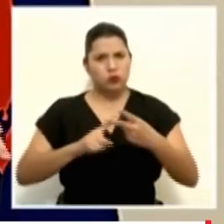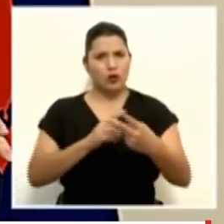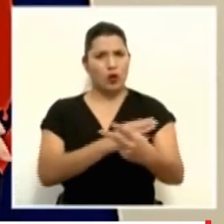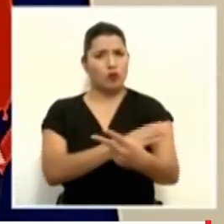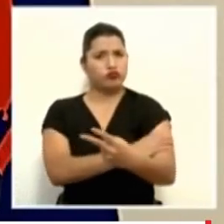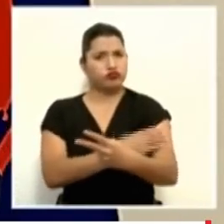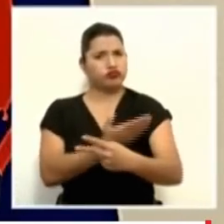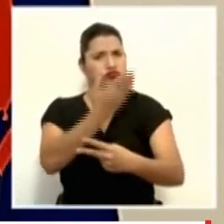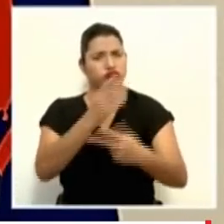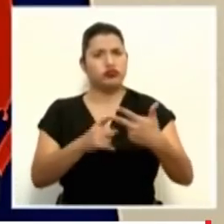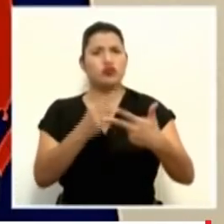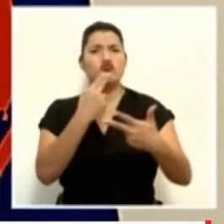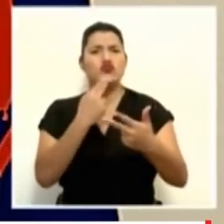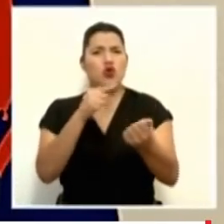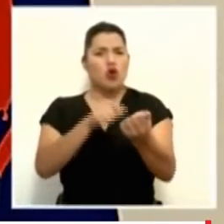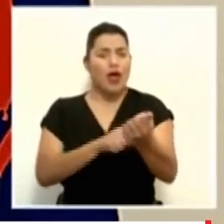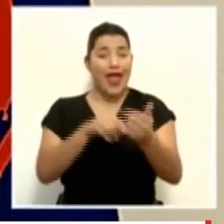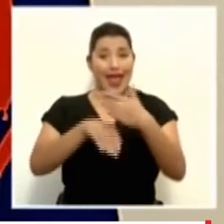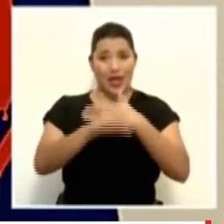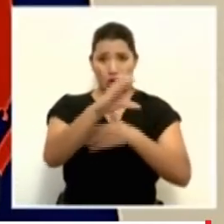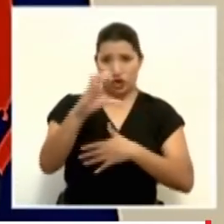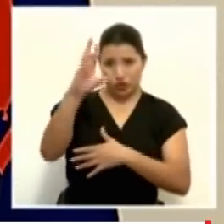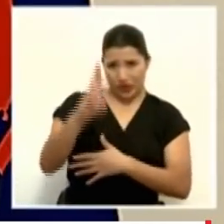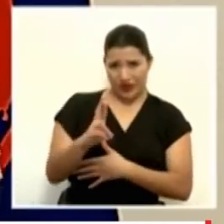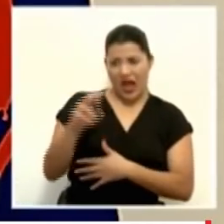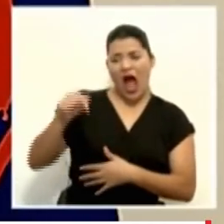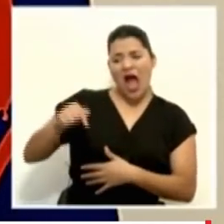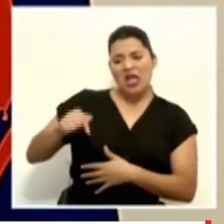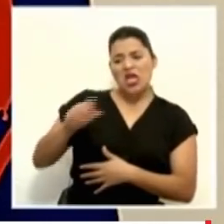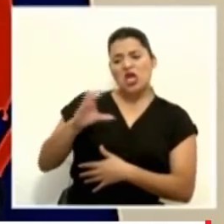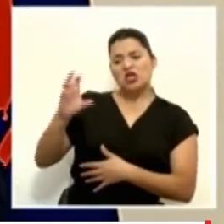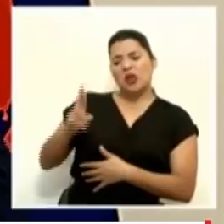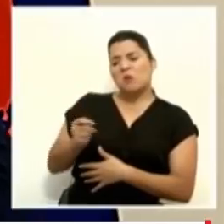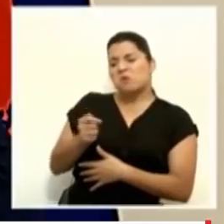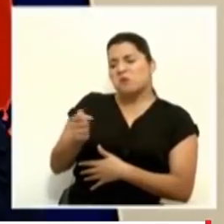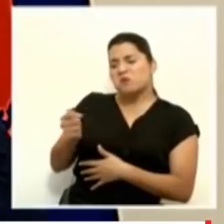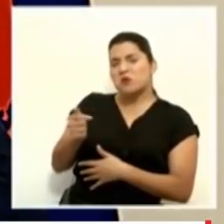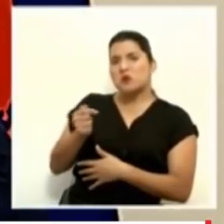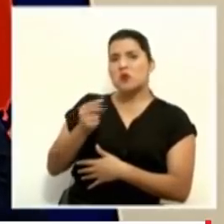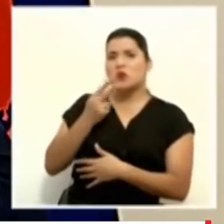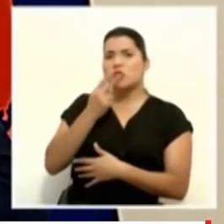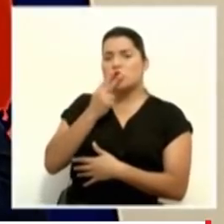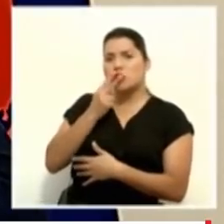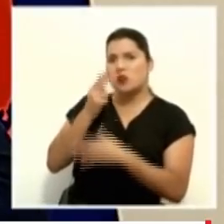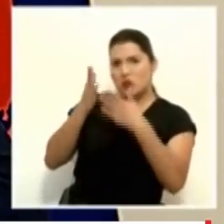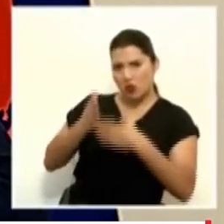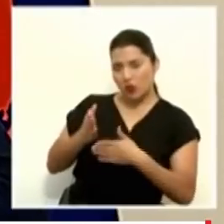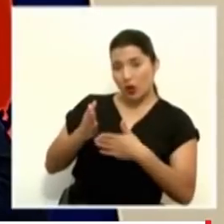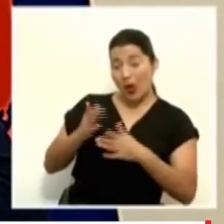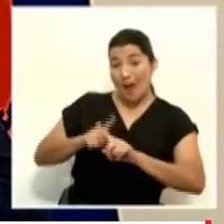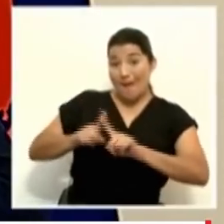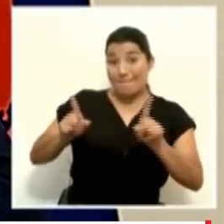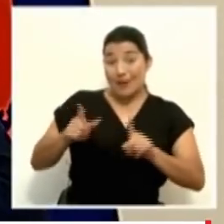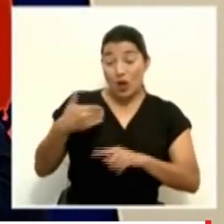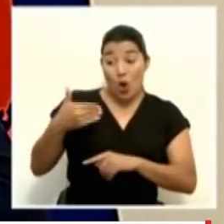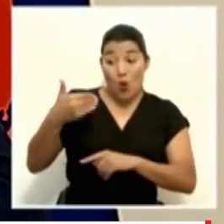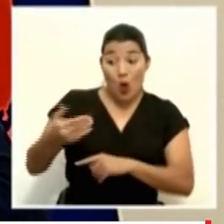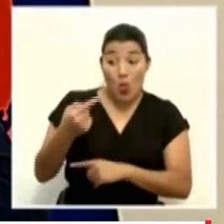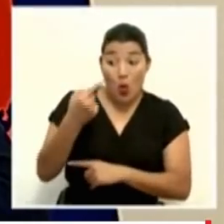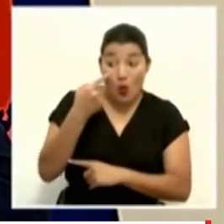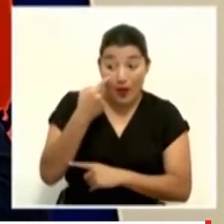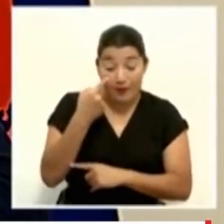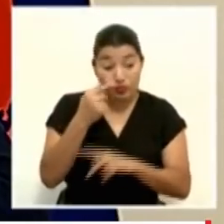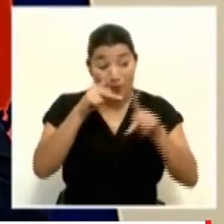y cuando vemos, aunque no hay tantos fumadores en el país, cuando vemos los que se están hospitalizando, los que terminan en la UCI y